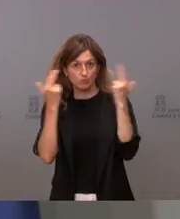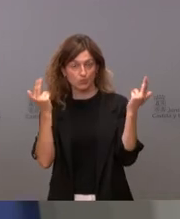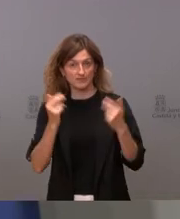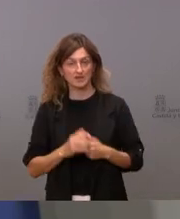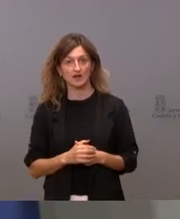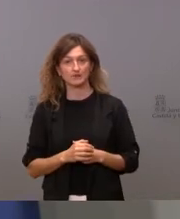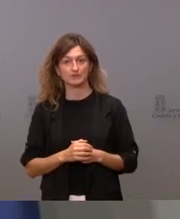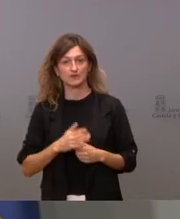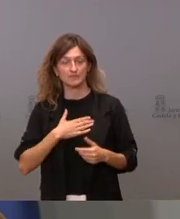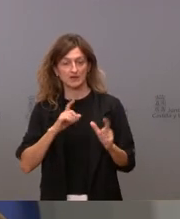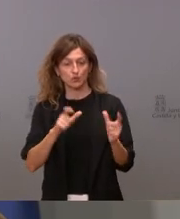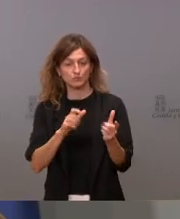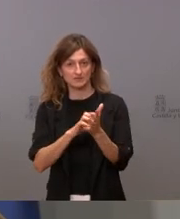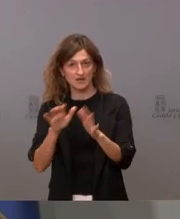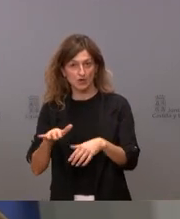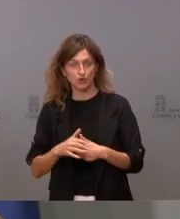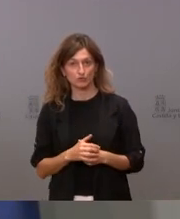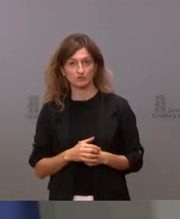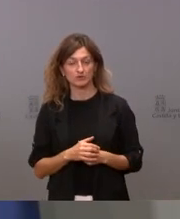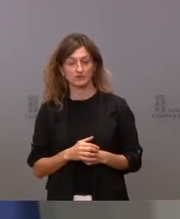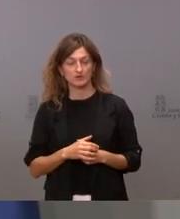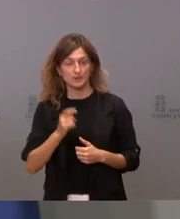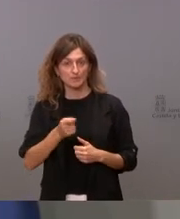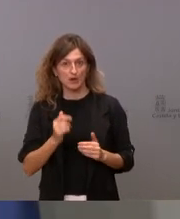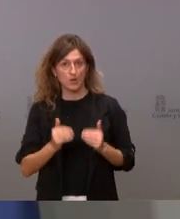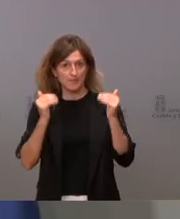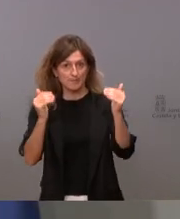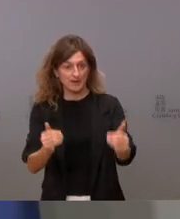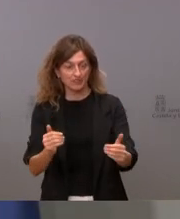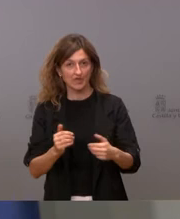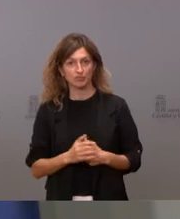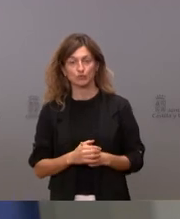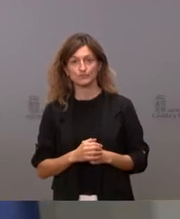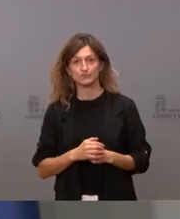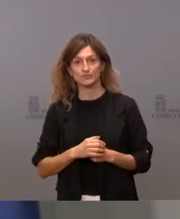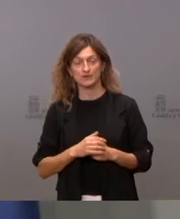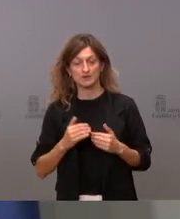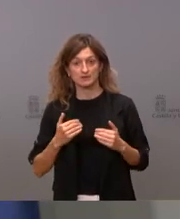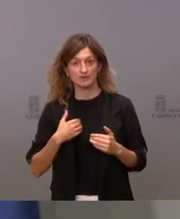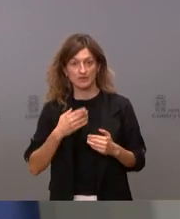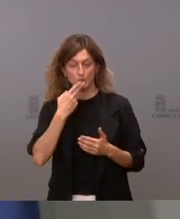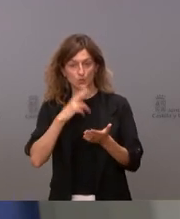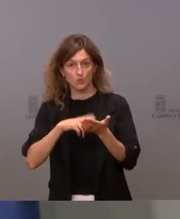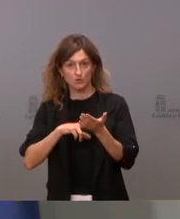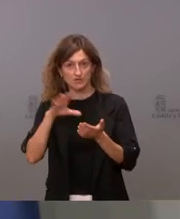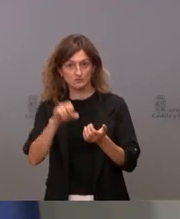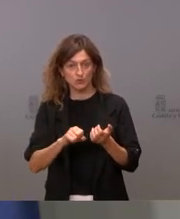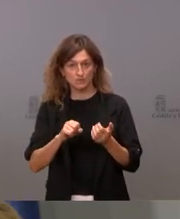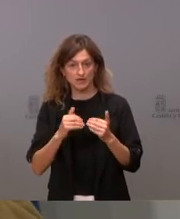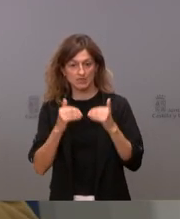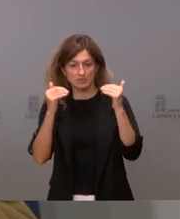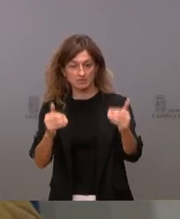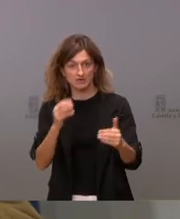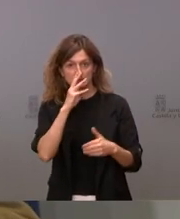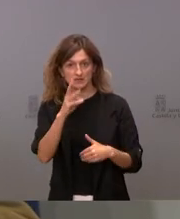de la junta de Castilla y León que tengan pago aplazado se ha implantado una moratoria en el pago de las cuotas de compra durante tres años